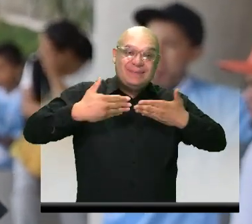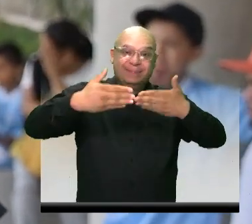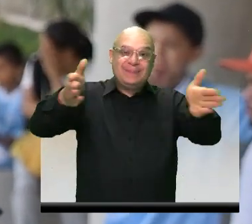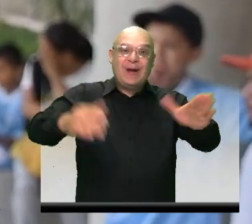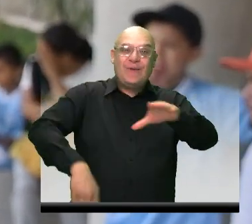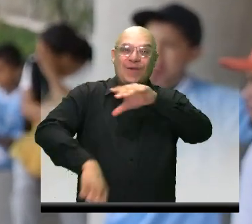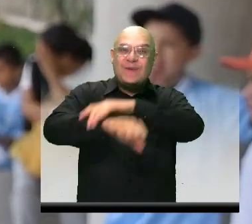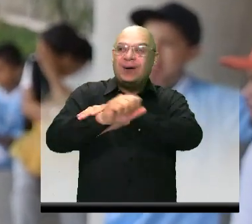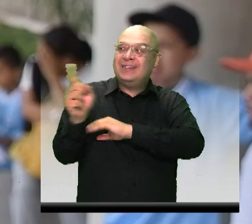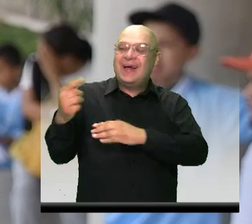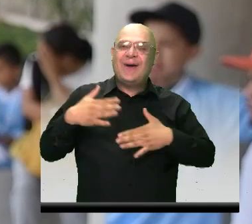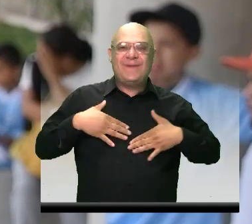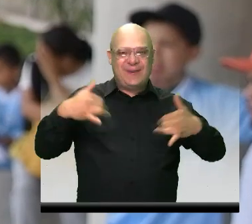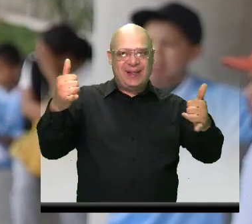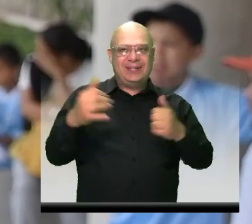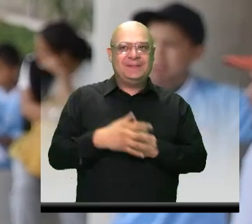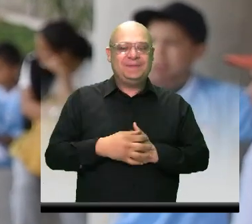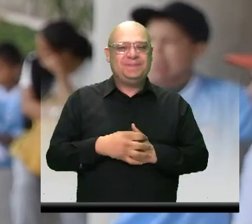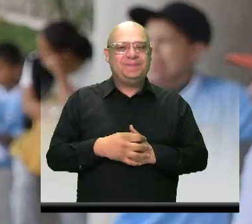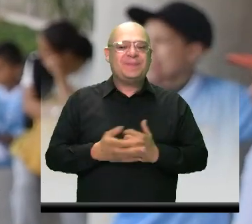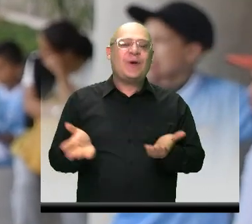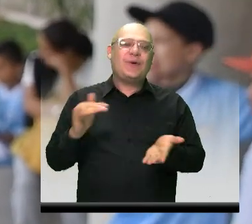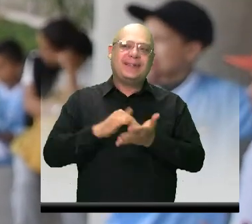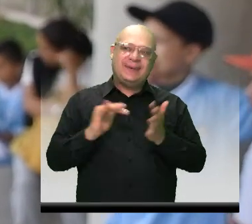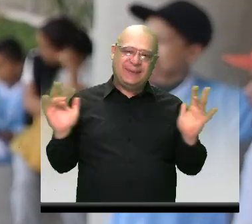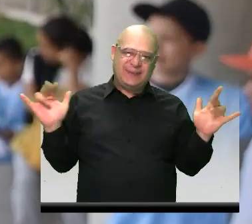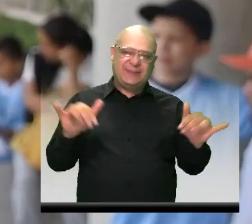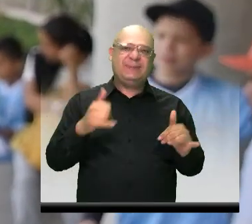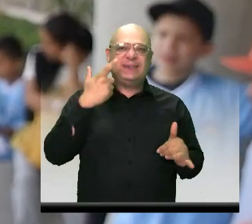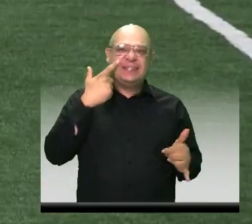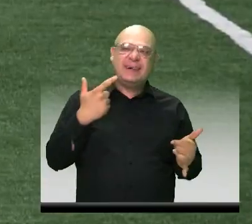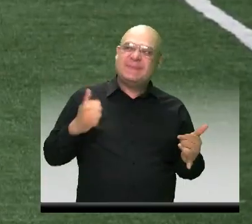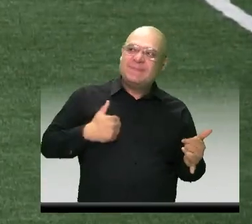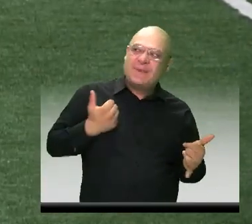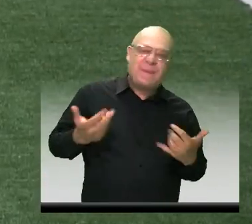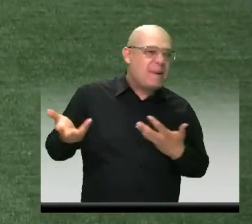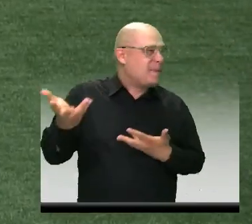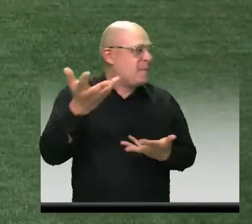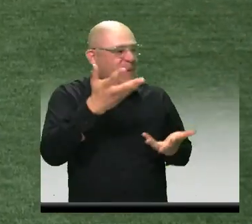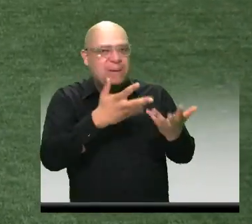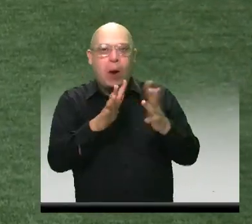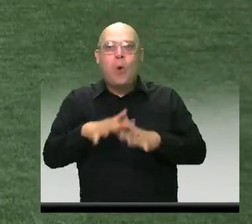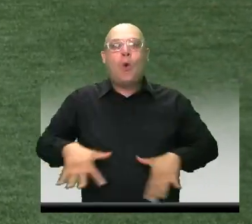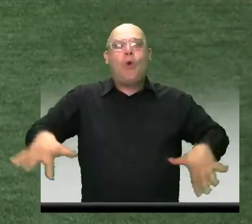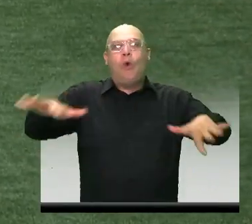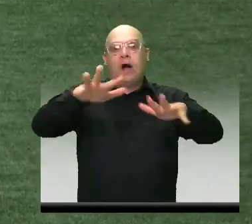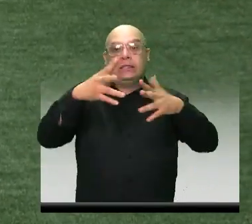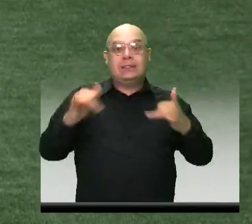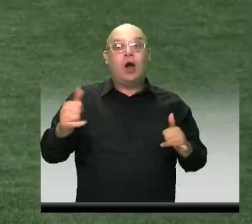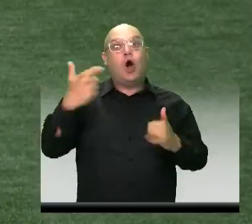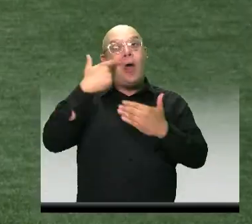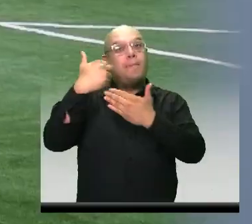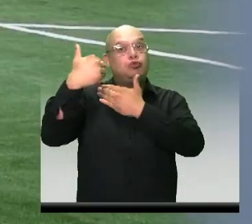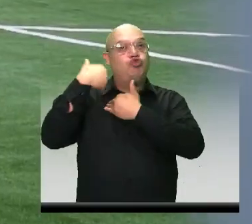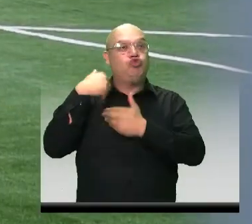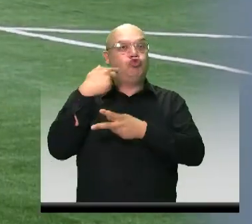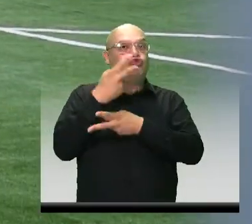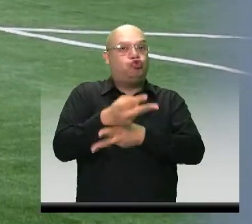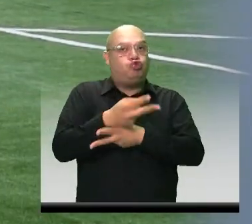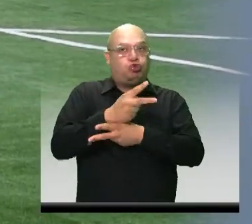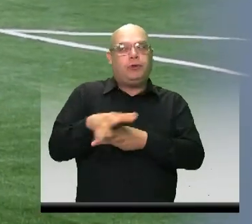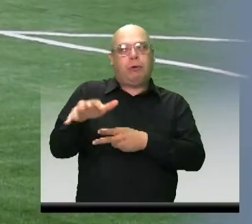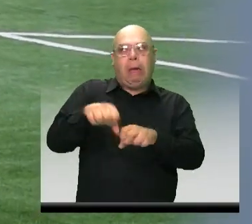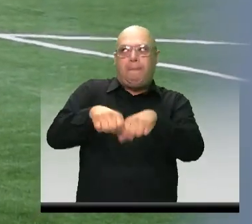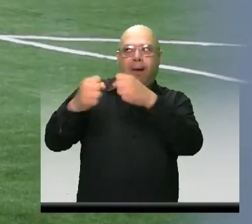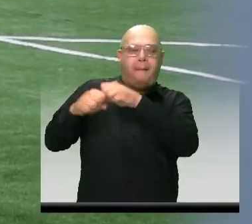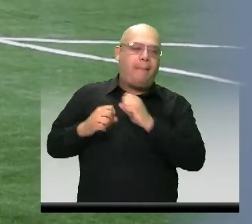felices. No ven la hora como de volver y de disfrutar de todo esto. Ya están nuestras manos cuidarlo y darle un buen uso. Esto